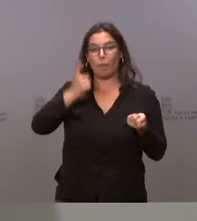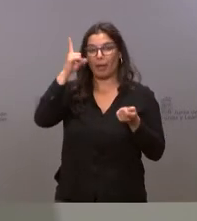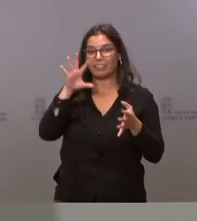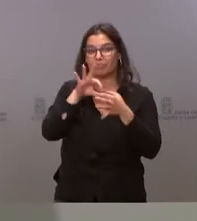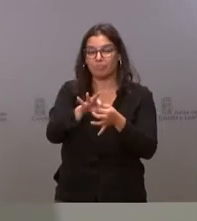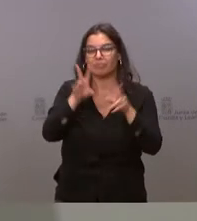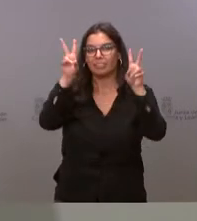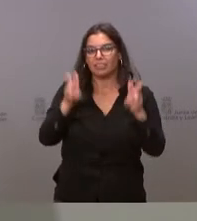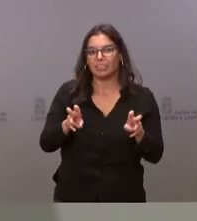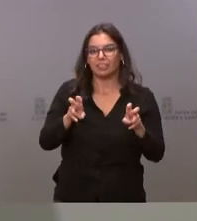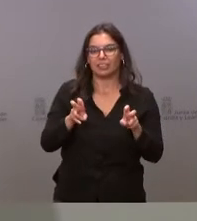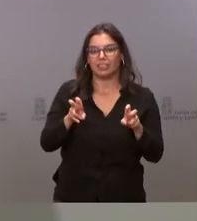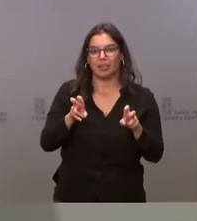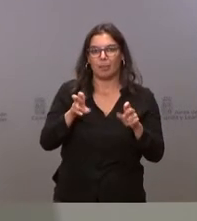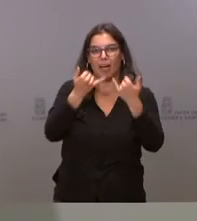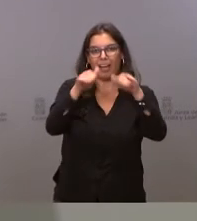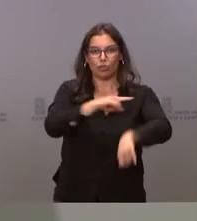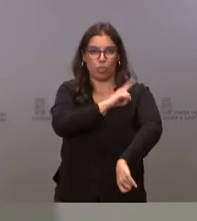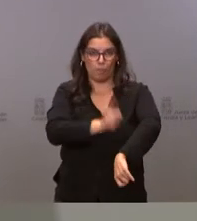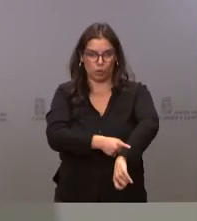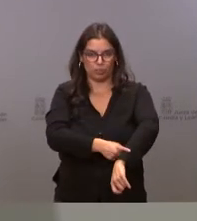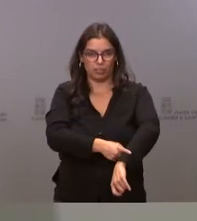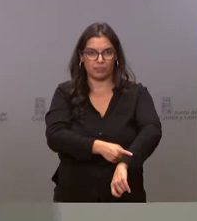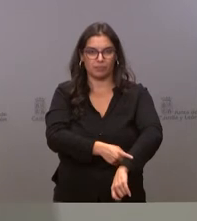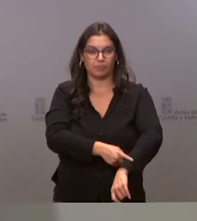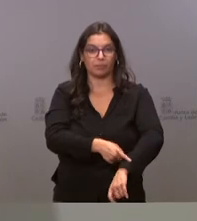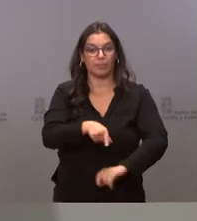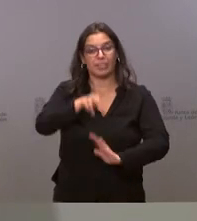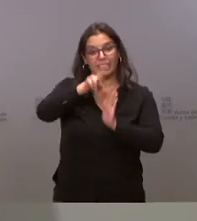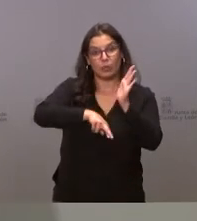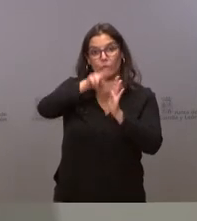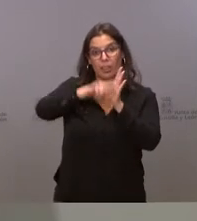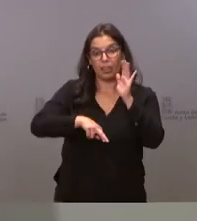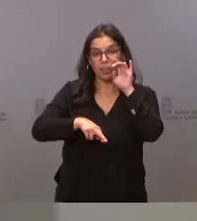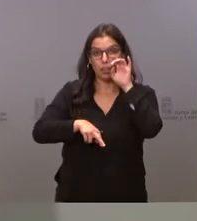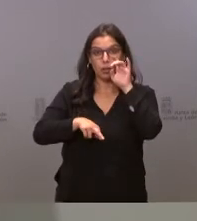la actividad deportiva que se regula toda ella